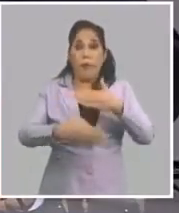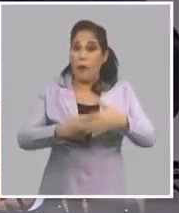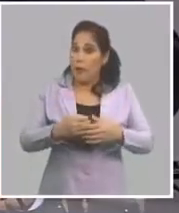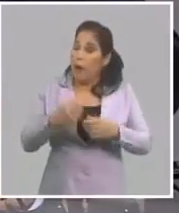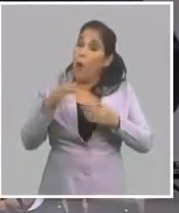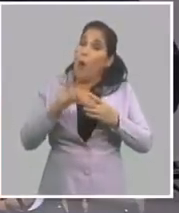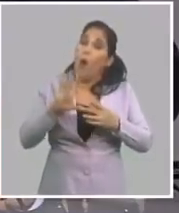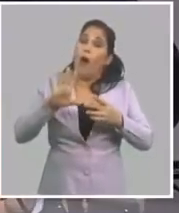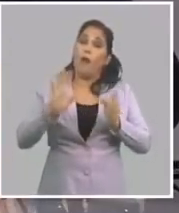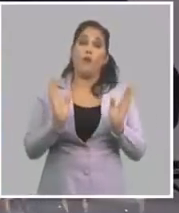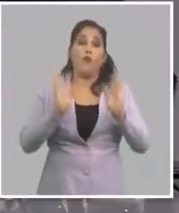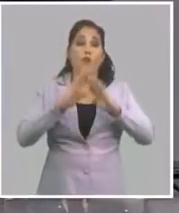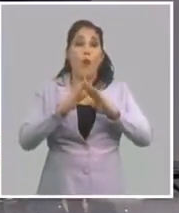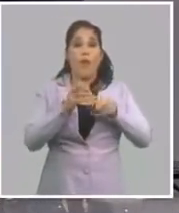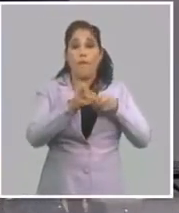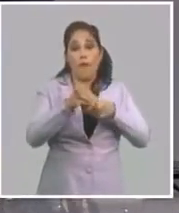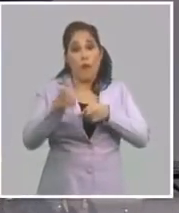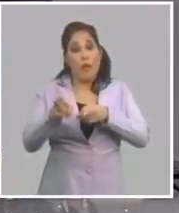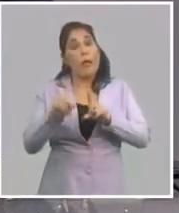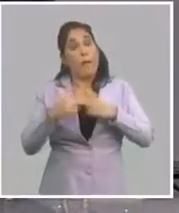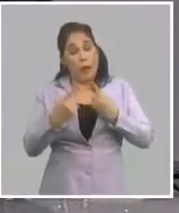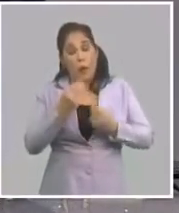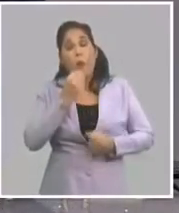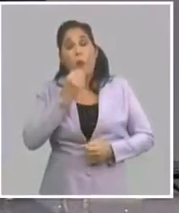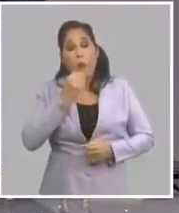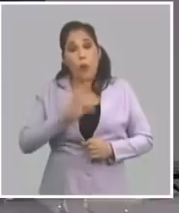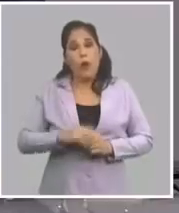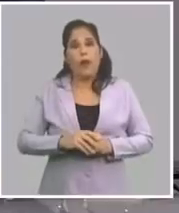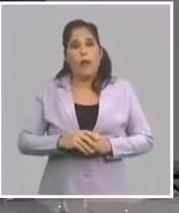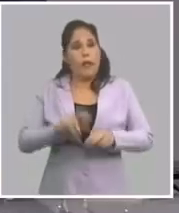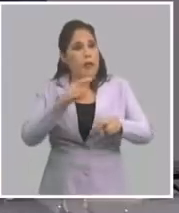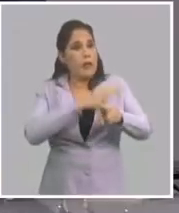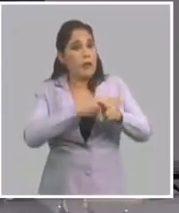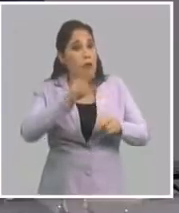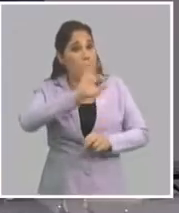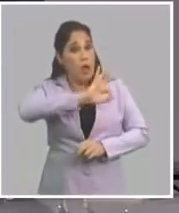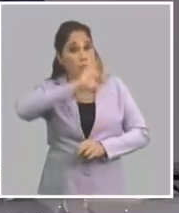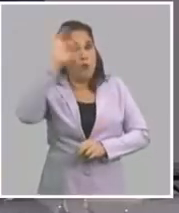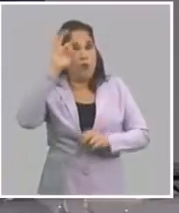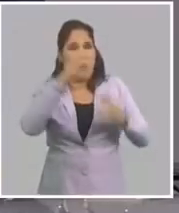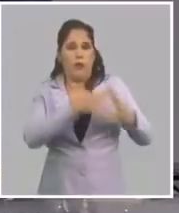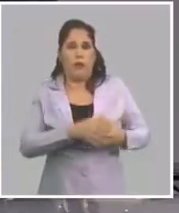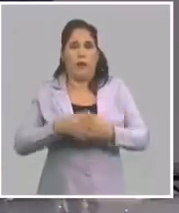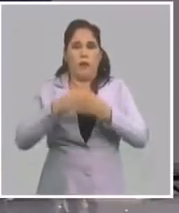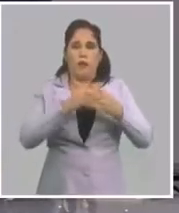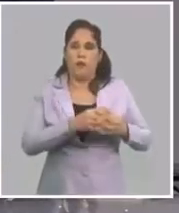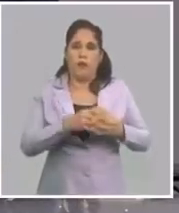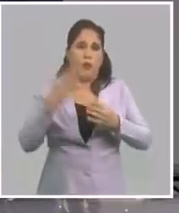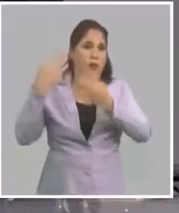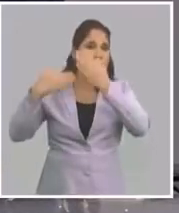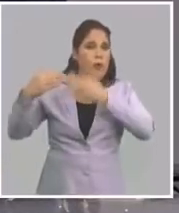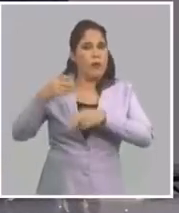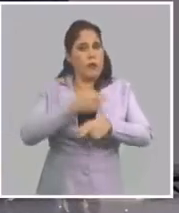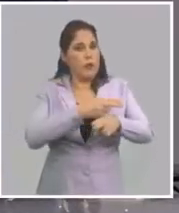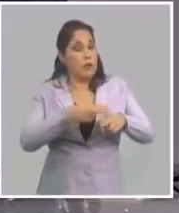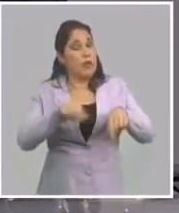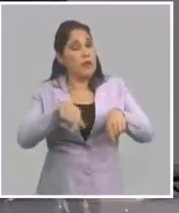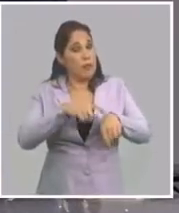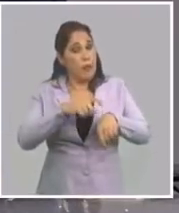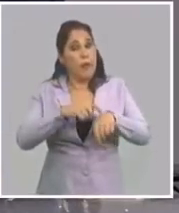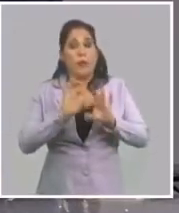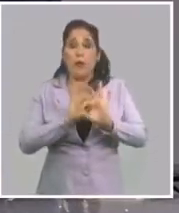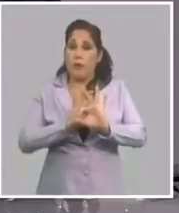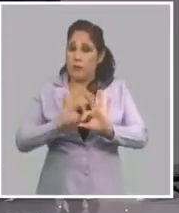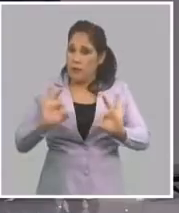ojalá no haya violencia física, pero pueden ser cosas inéditas también en una noche electoral americana. Y por tanto yo creo que es un momento